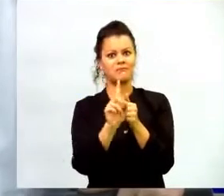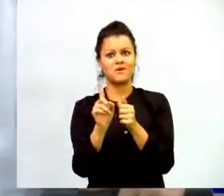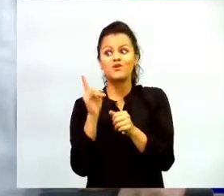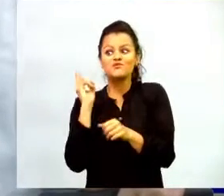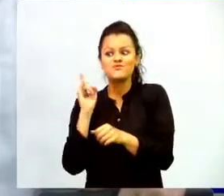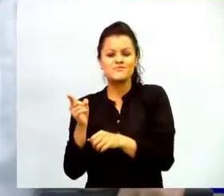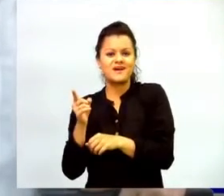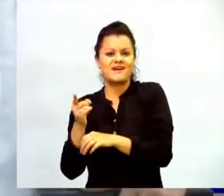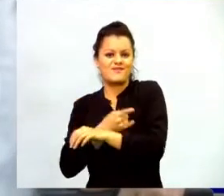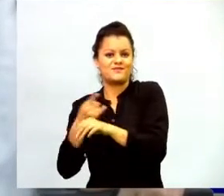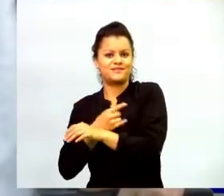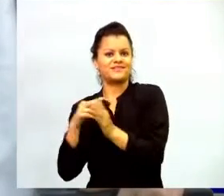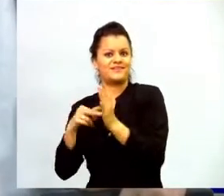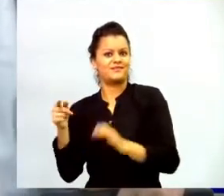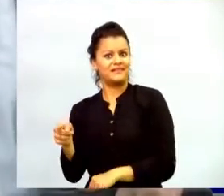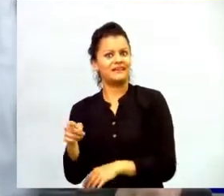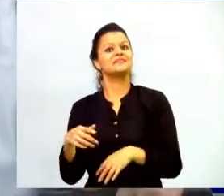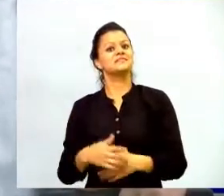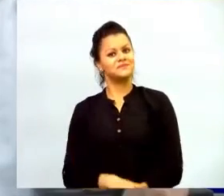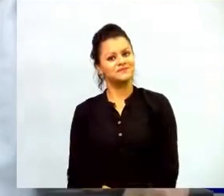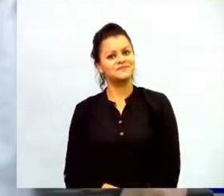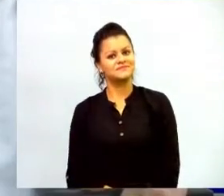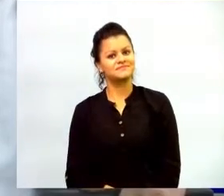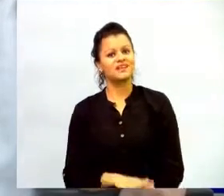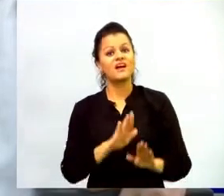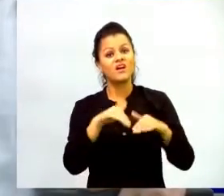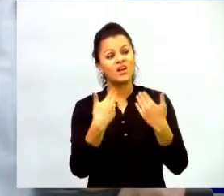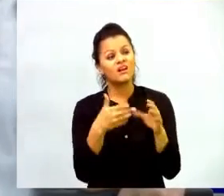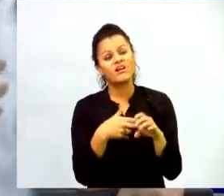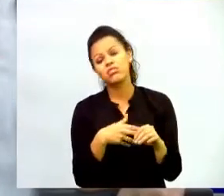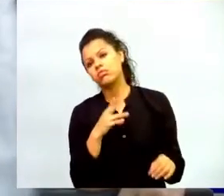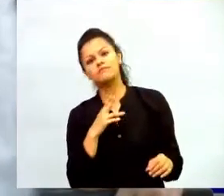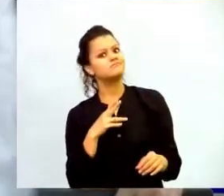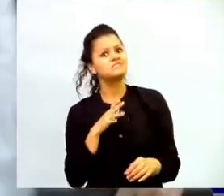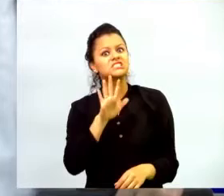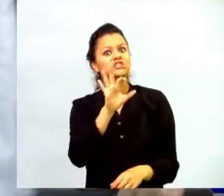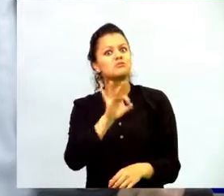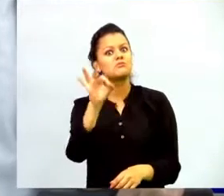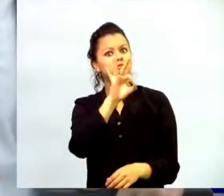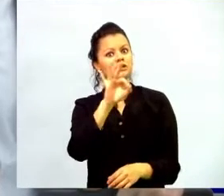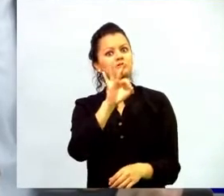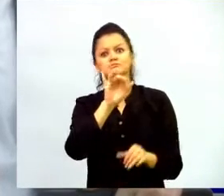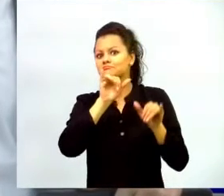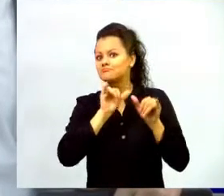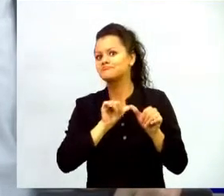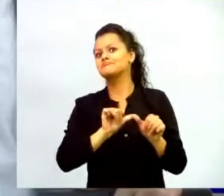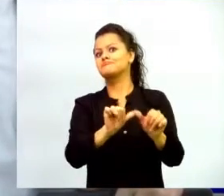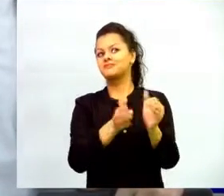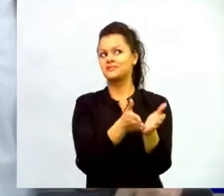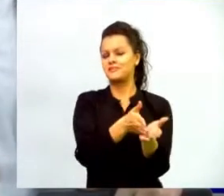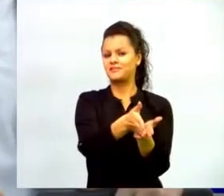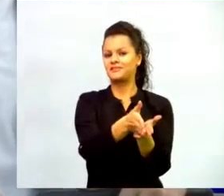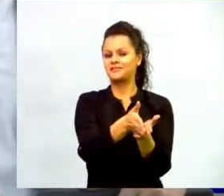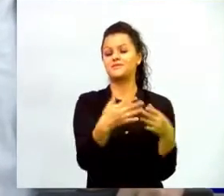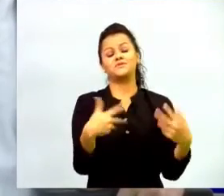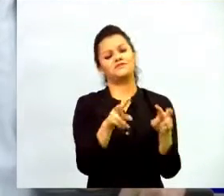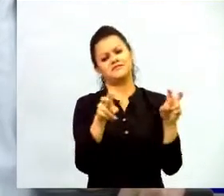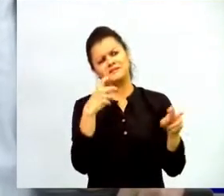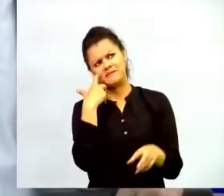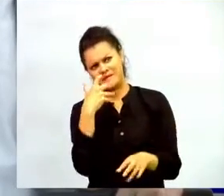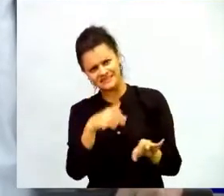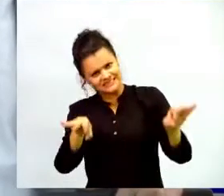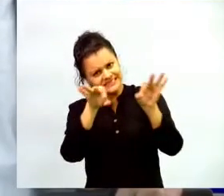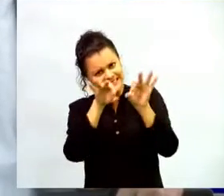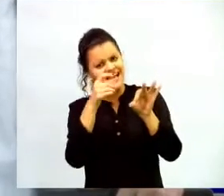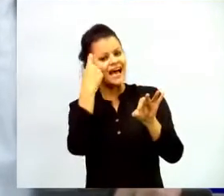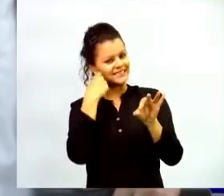no desertan del colegio más del 5% de los niños permanecen en clase esto es un tema muy importante ayer veíamos cifras